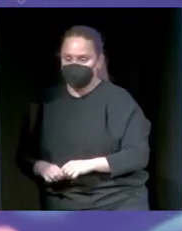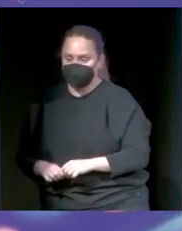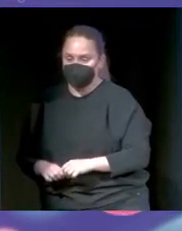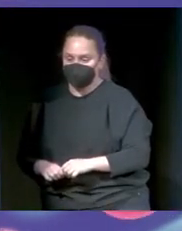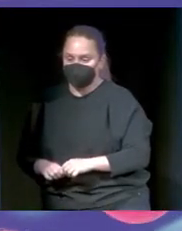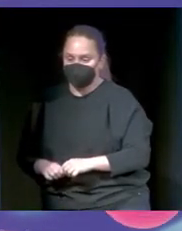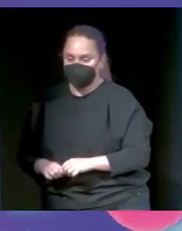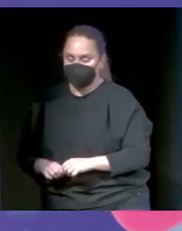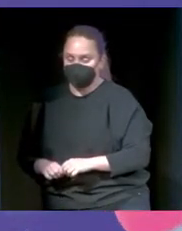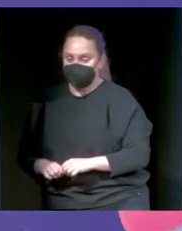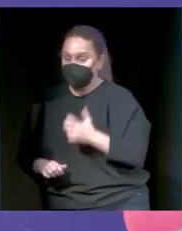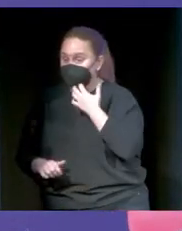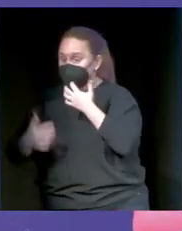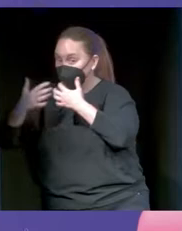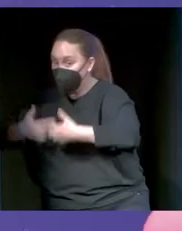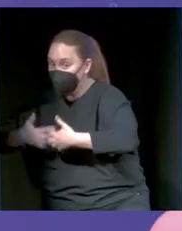¿Qué funciona?